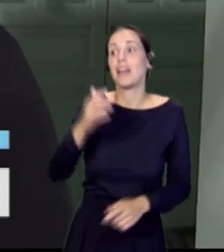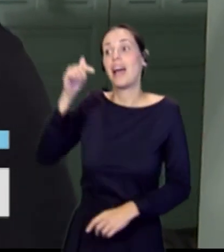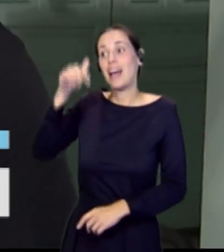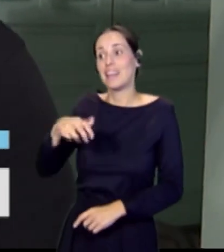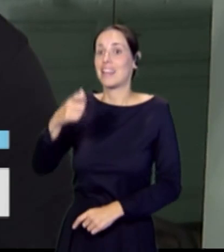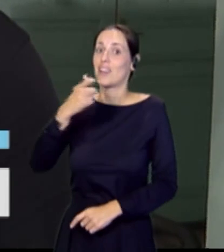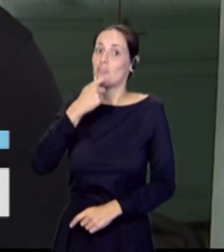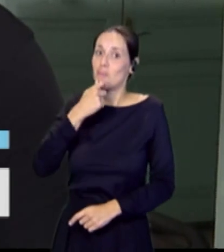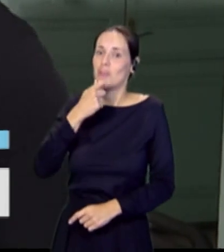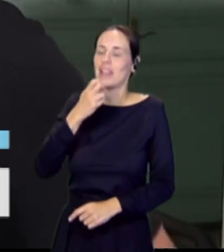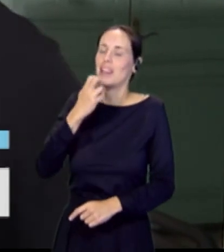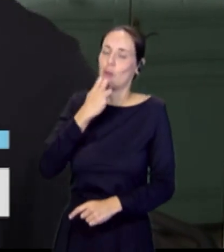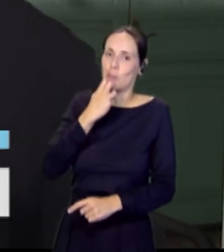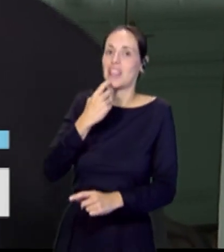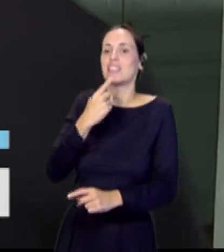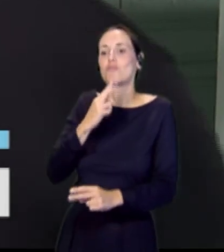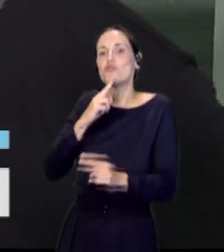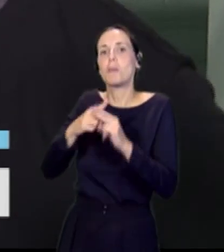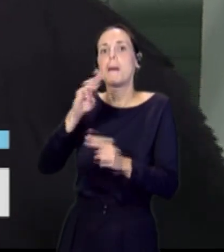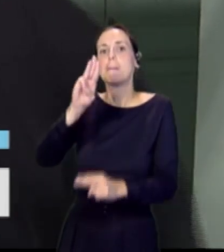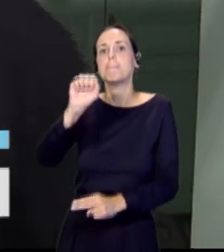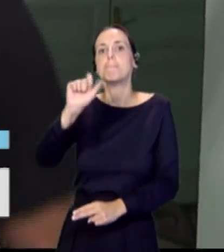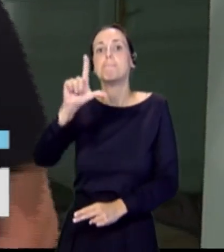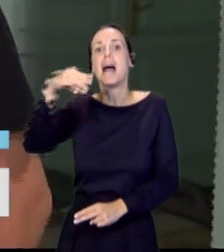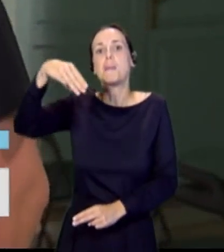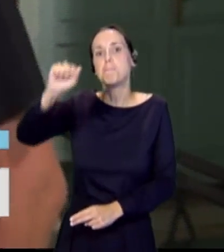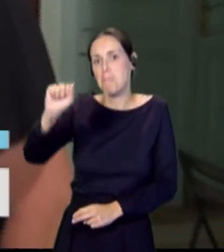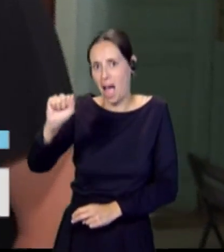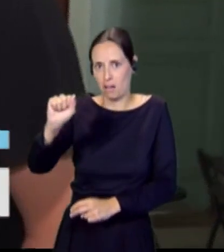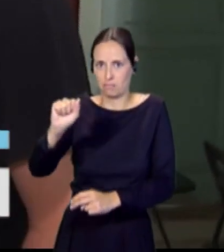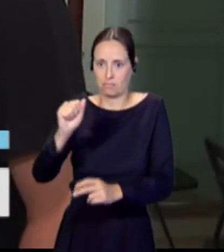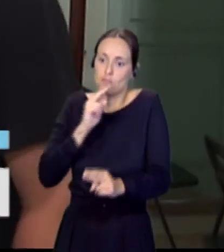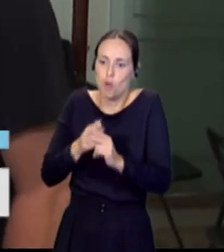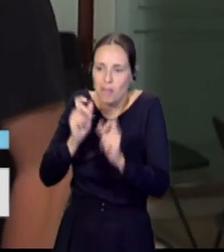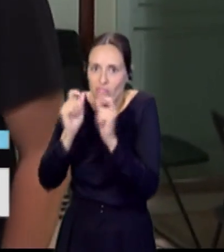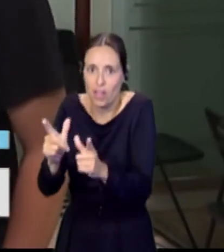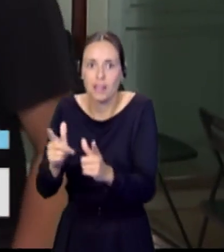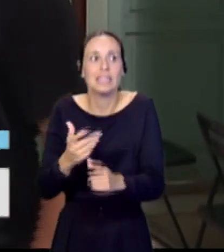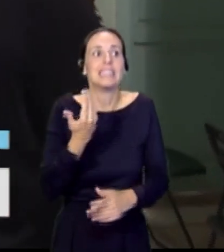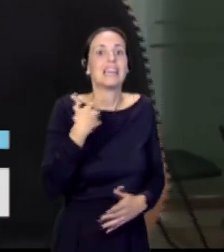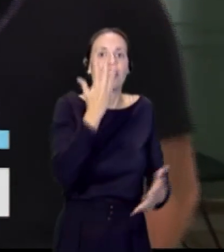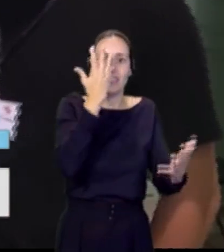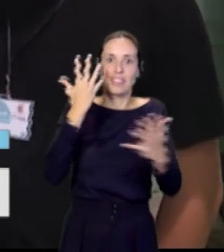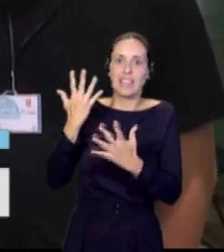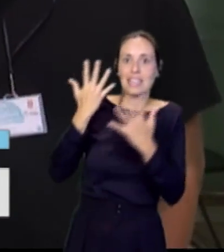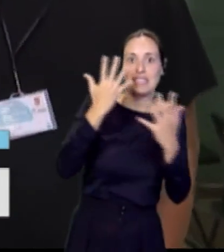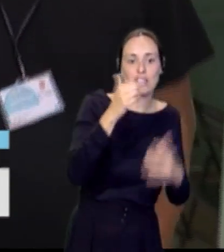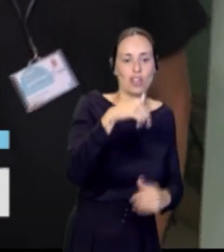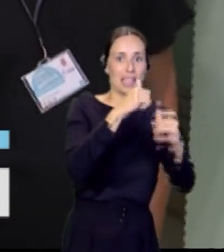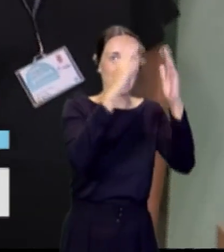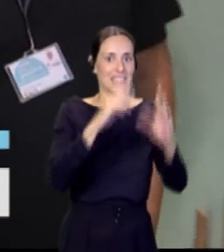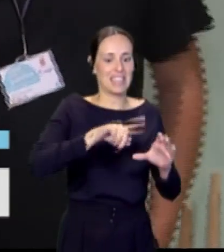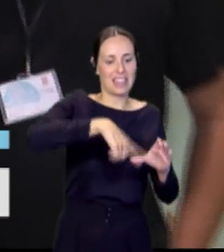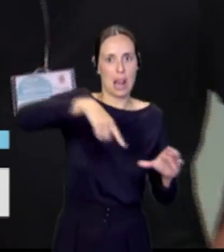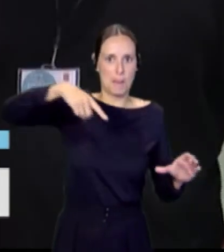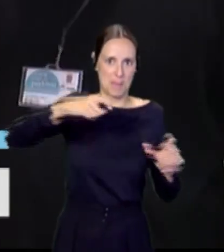la palabra palma, ¿no? Es como nos referimos a ella. Estamos cumpliendo diez años, ¿verdad? El décimo aniversario de esta Casa de la Miel, que es